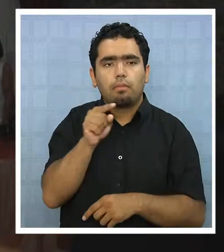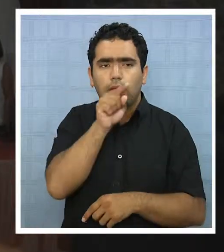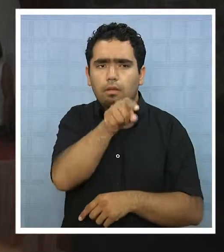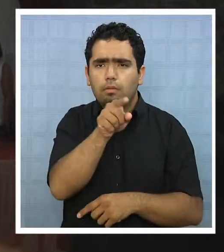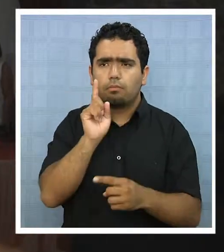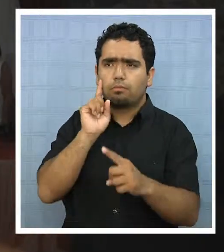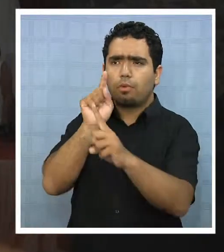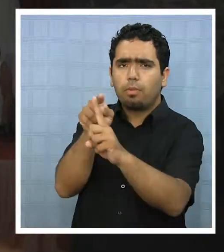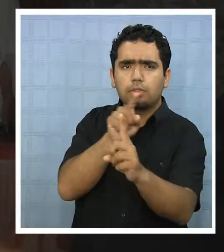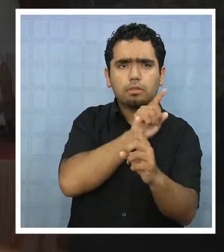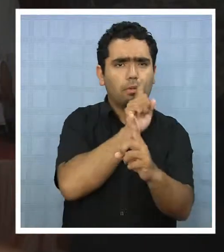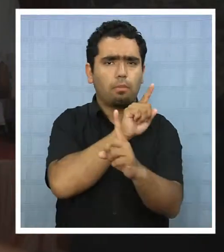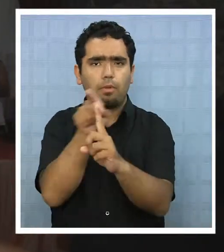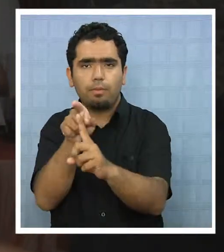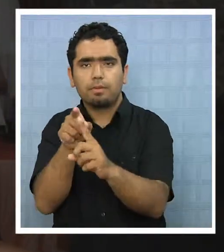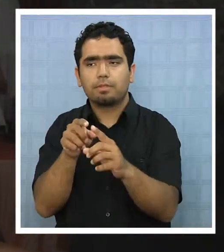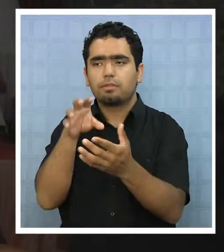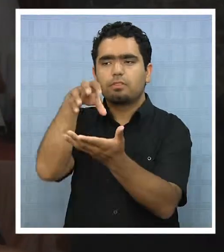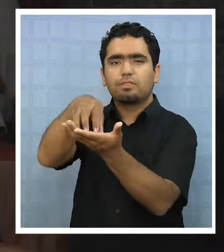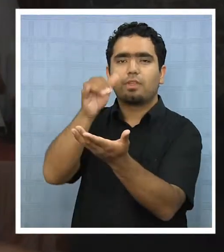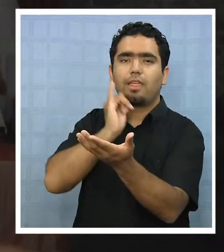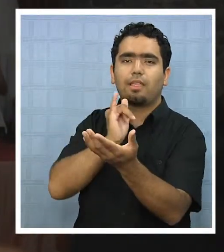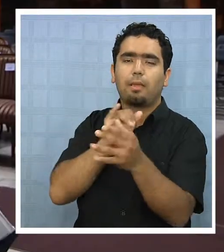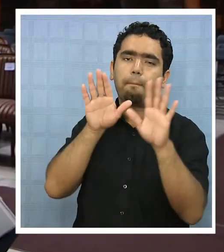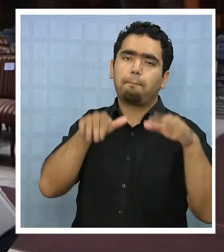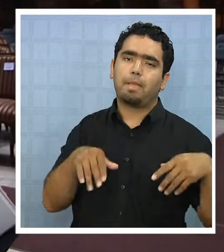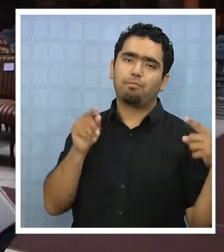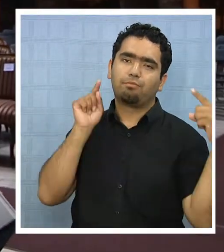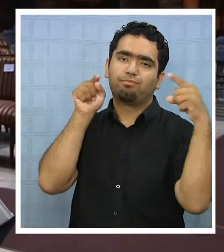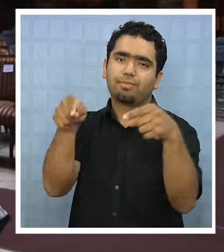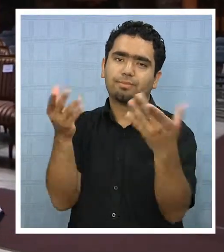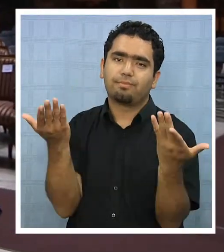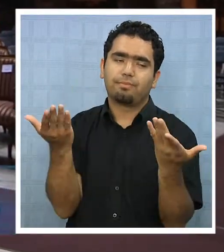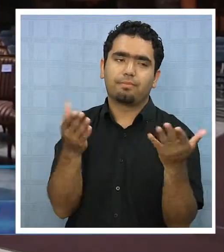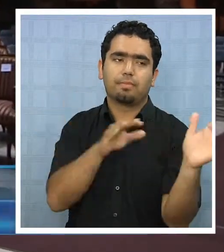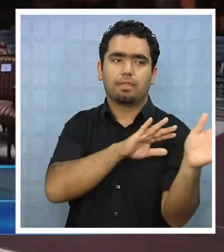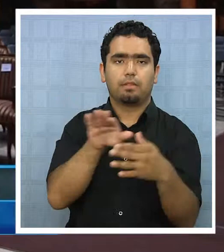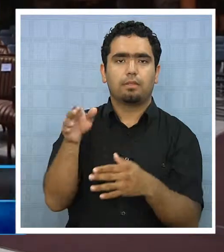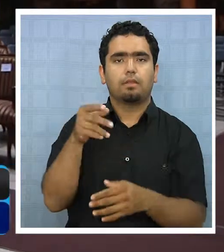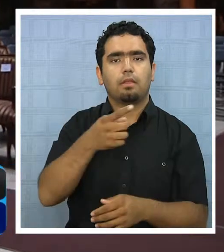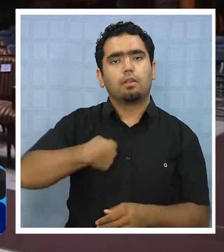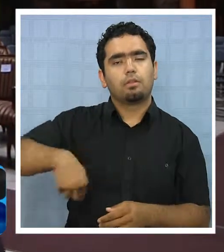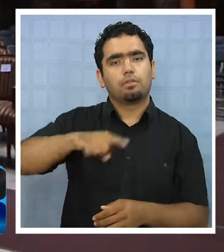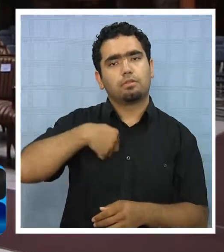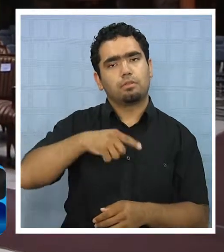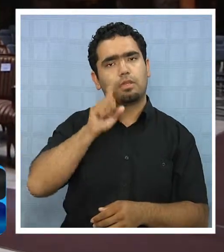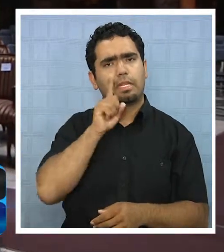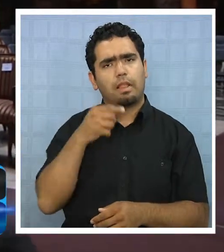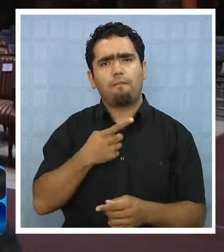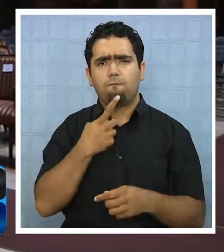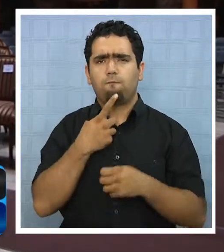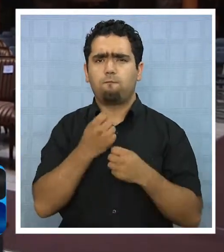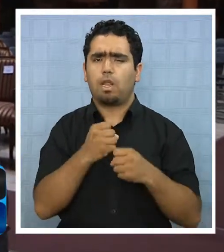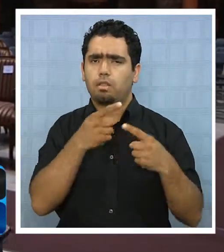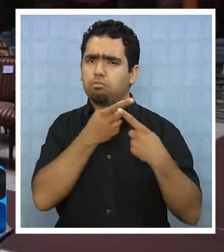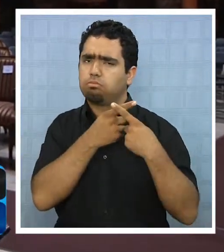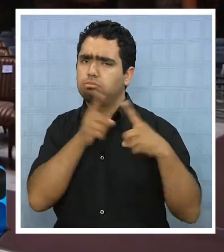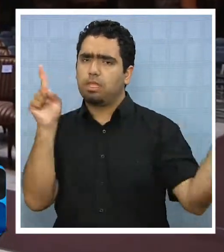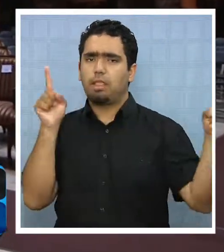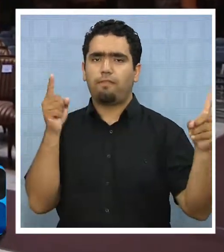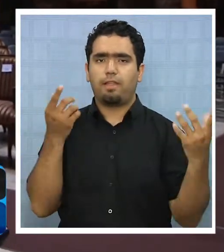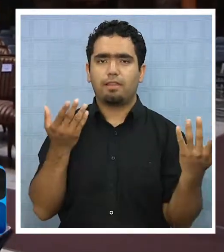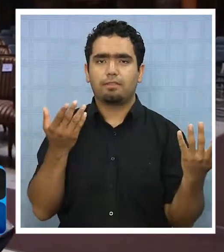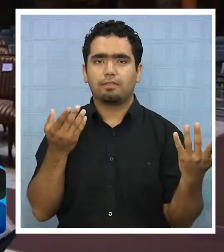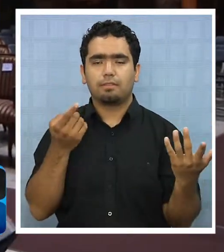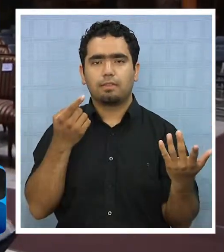último que es nuestra ciudad, la verdad que lo unió en muchos proyectos. Yo creo que tenemos fuertes diferencias y siempre las tuvimos con Flavio